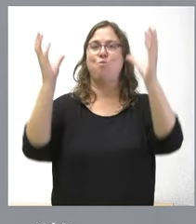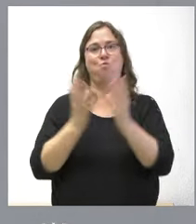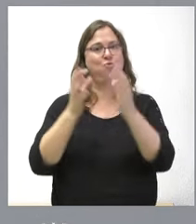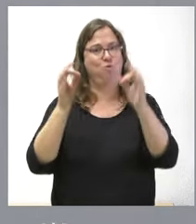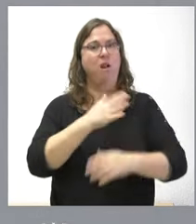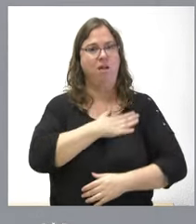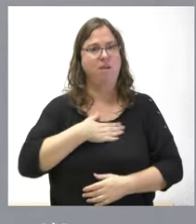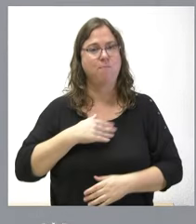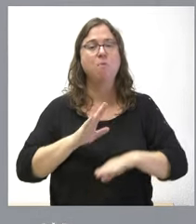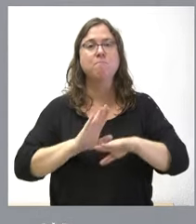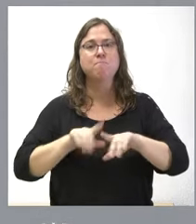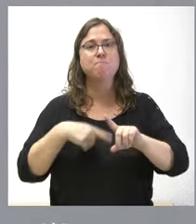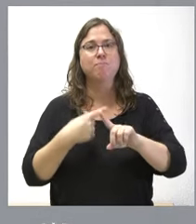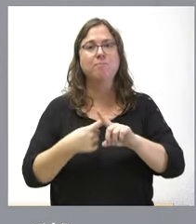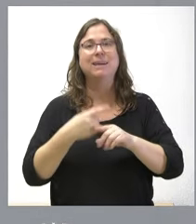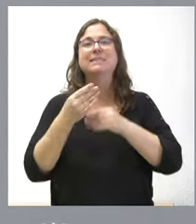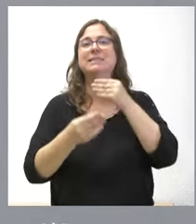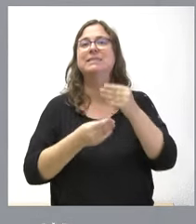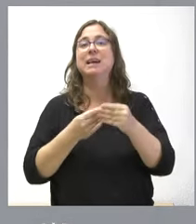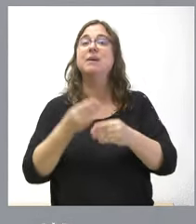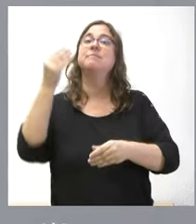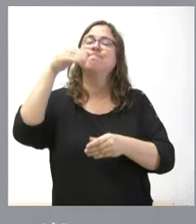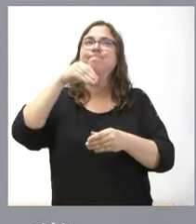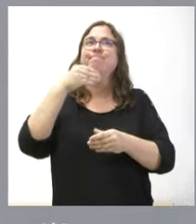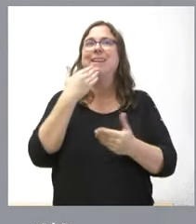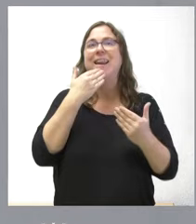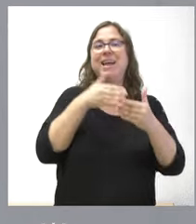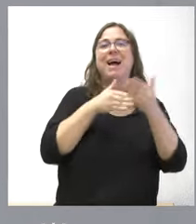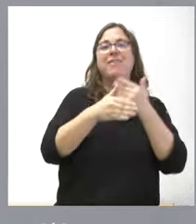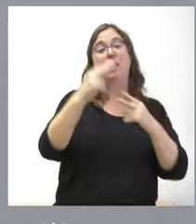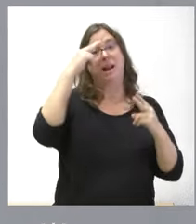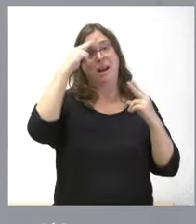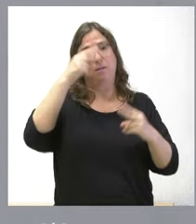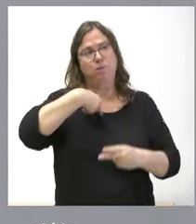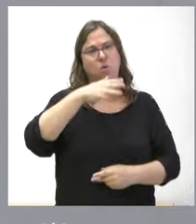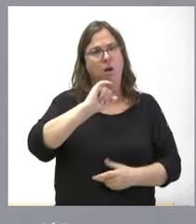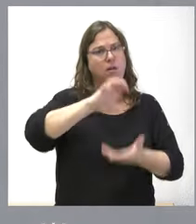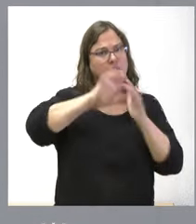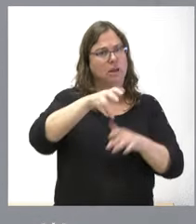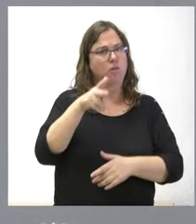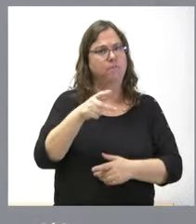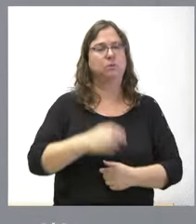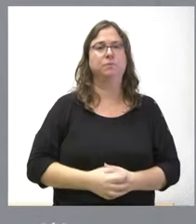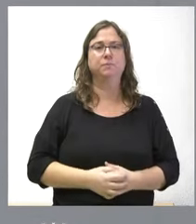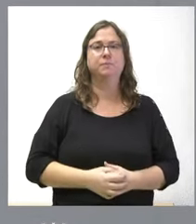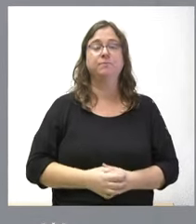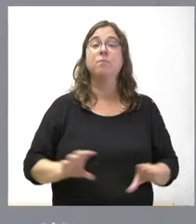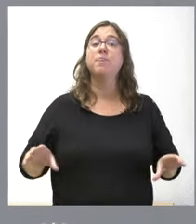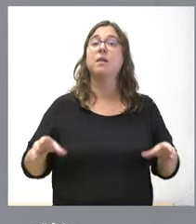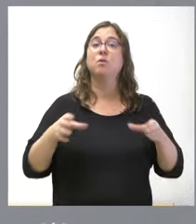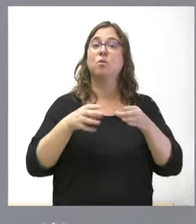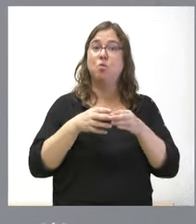también se lleva a cabo en el propio respeto que tenemos a estos derechos humanos en el propio caso de Castilla y León. La Junta